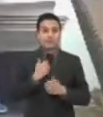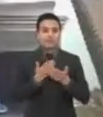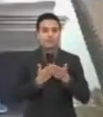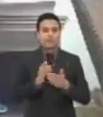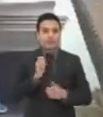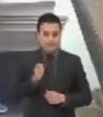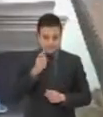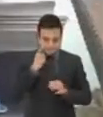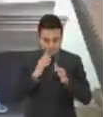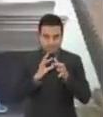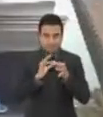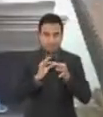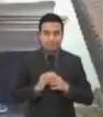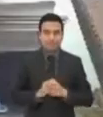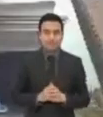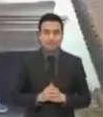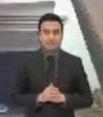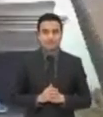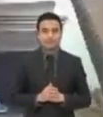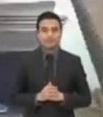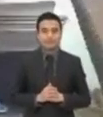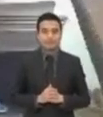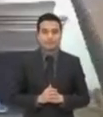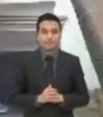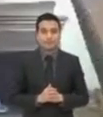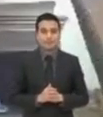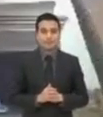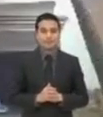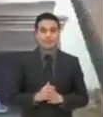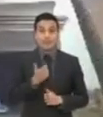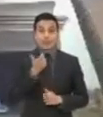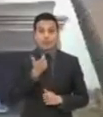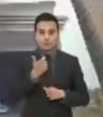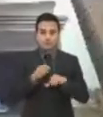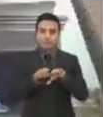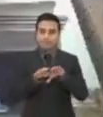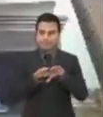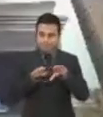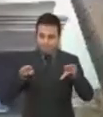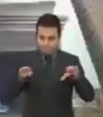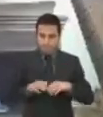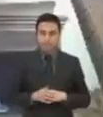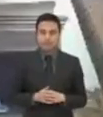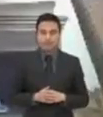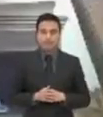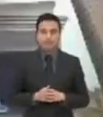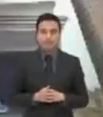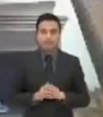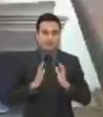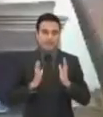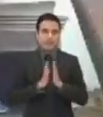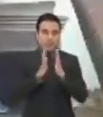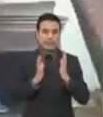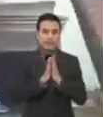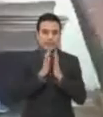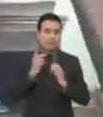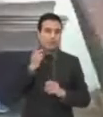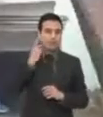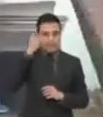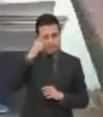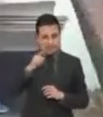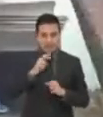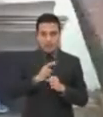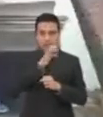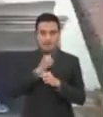siguientes. La democratización de la economía, la democracia política para una efectiva